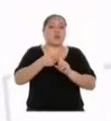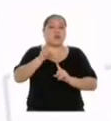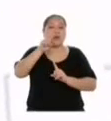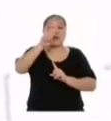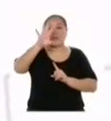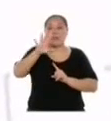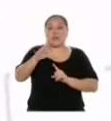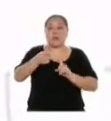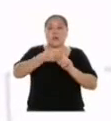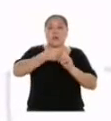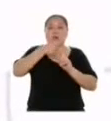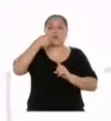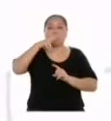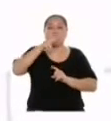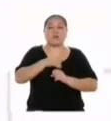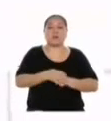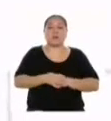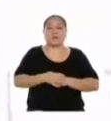12.